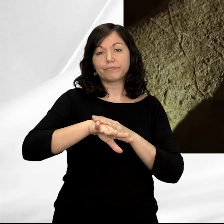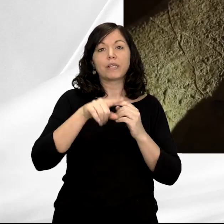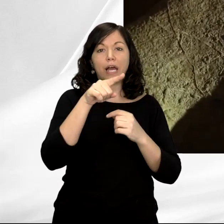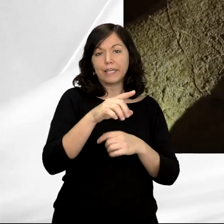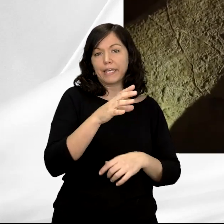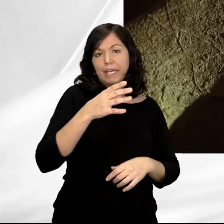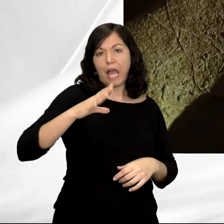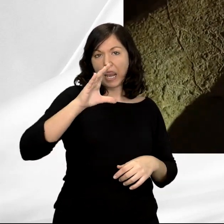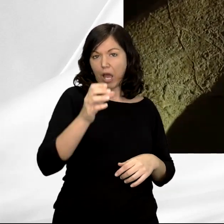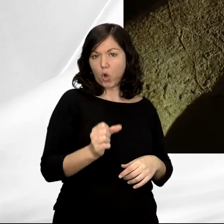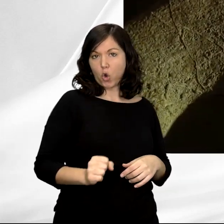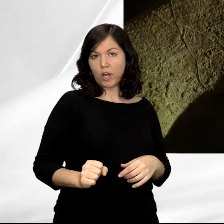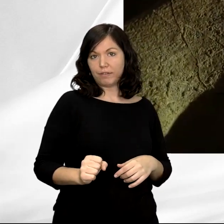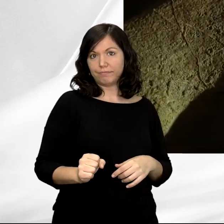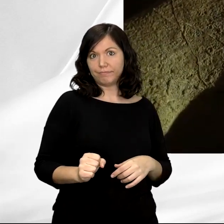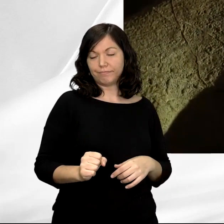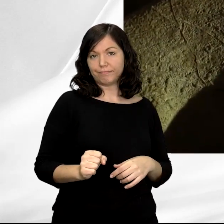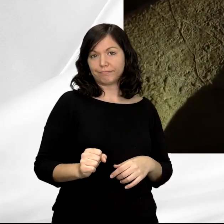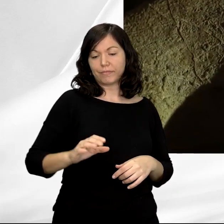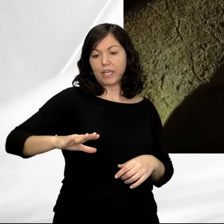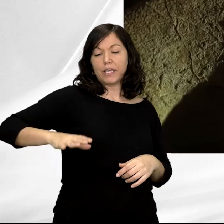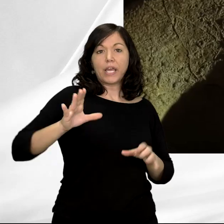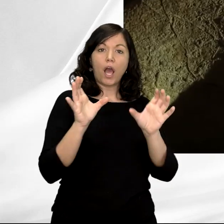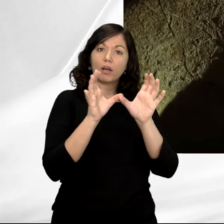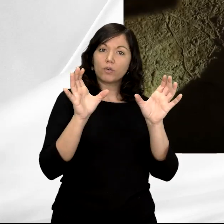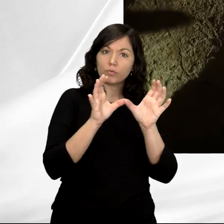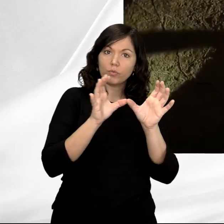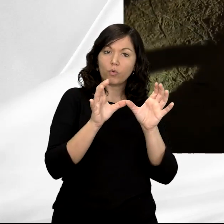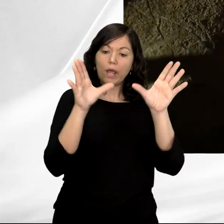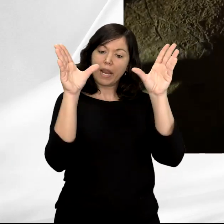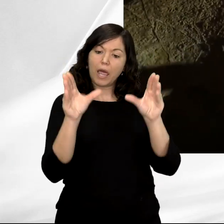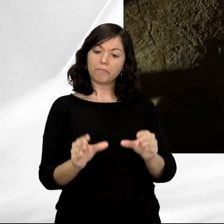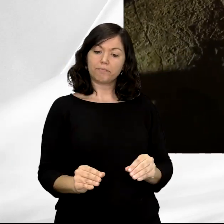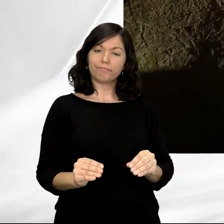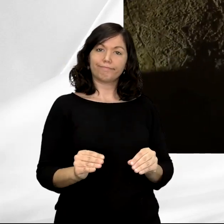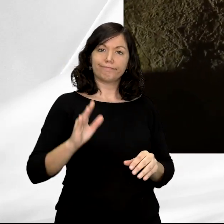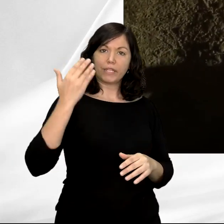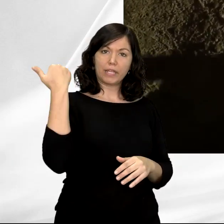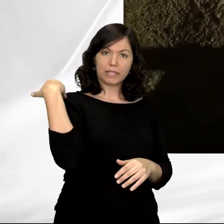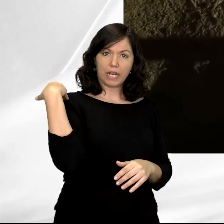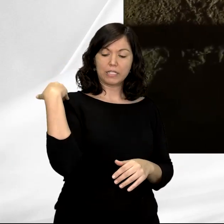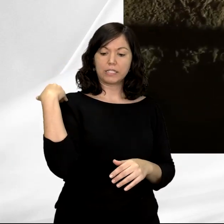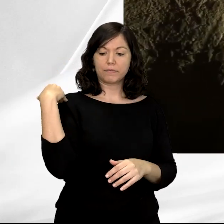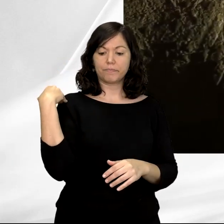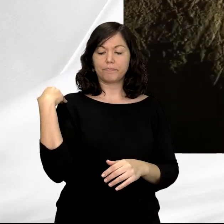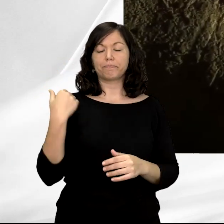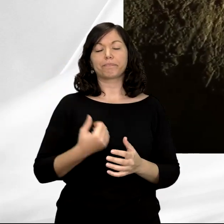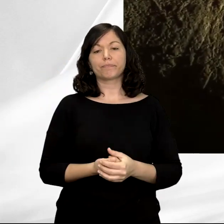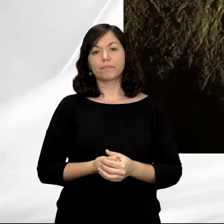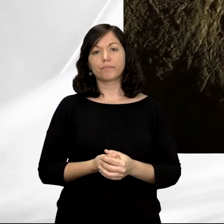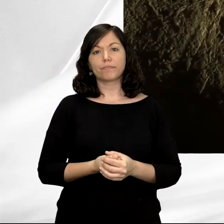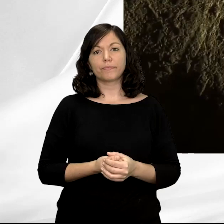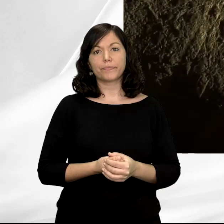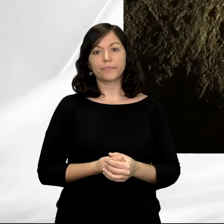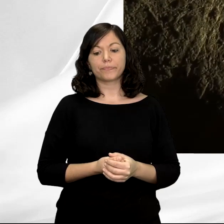cola aquí y el cuarto trasero bajaría aquí, aquí está la pata trasera. El vientre vendría modelado por aquí.